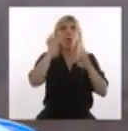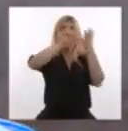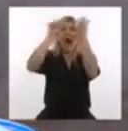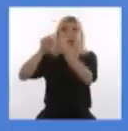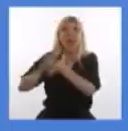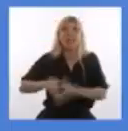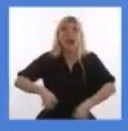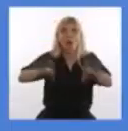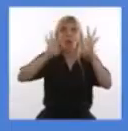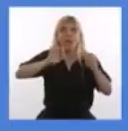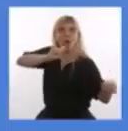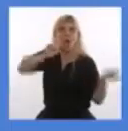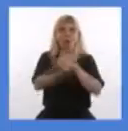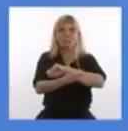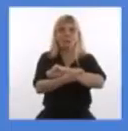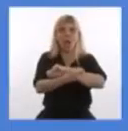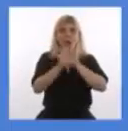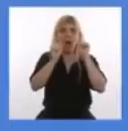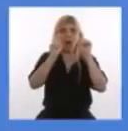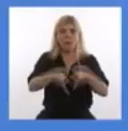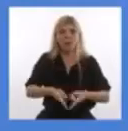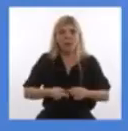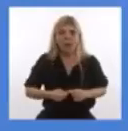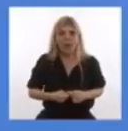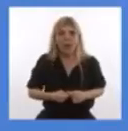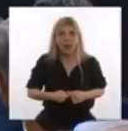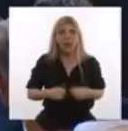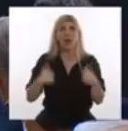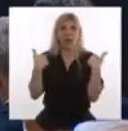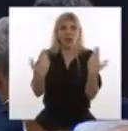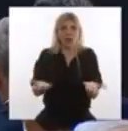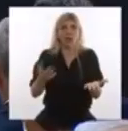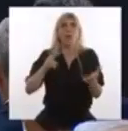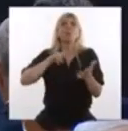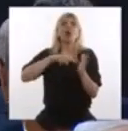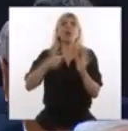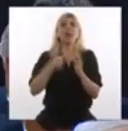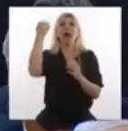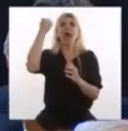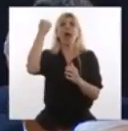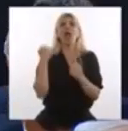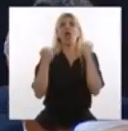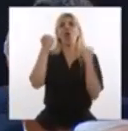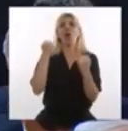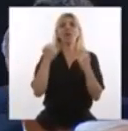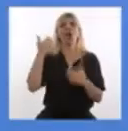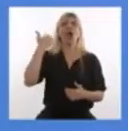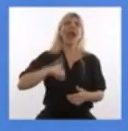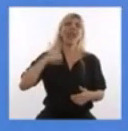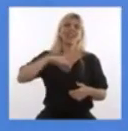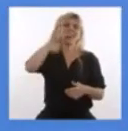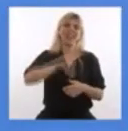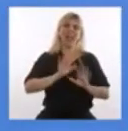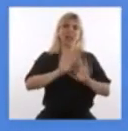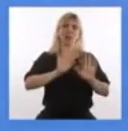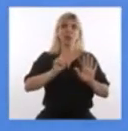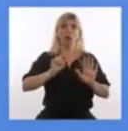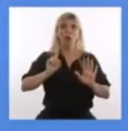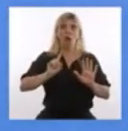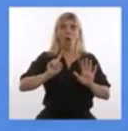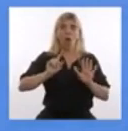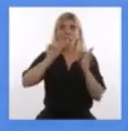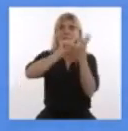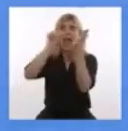Porque además debimos enfrentar, no un problema económico de la Argentina, un mundo que se dio vuelta.